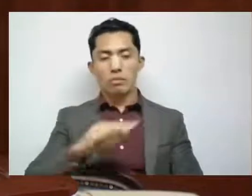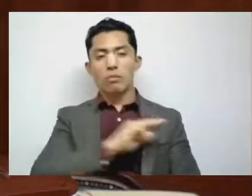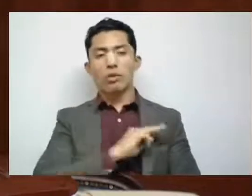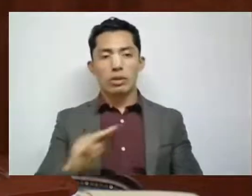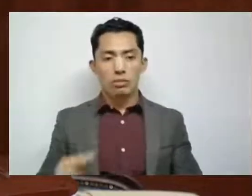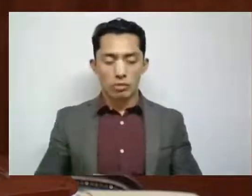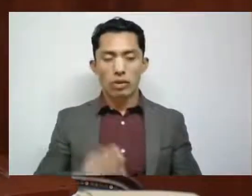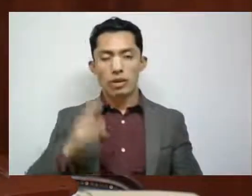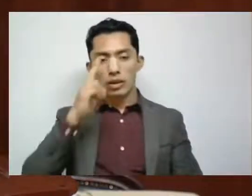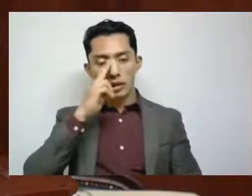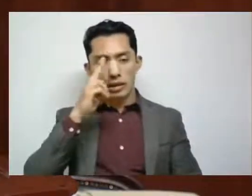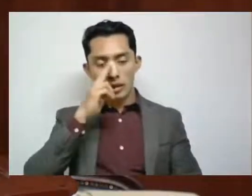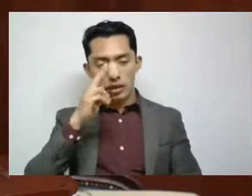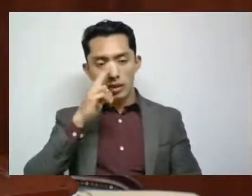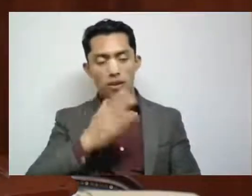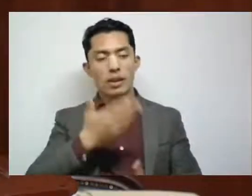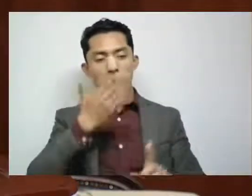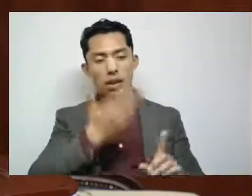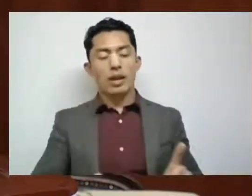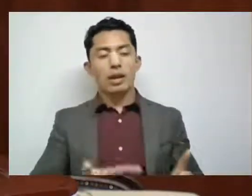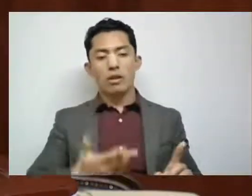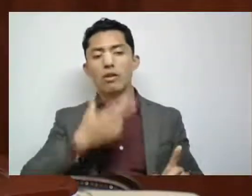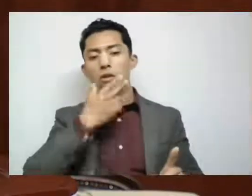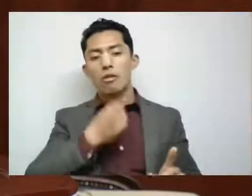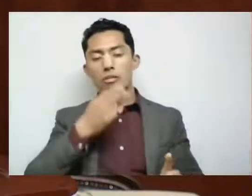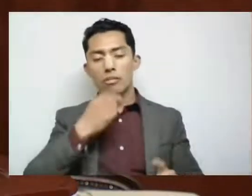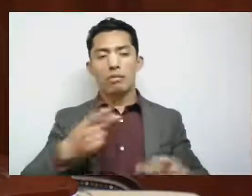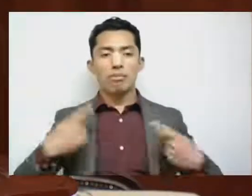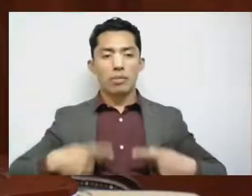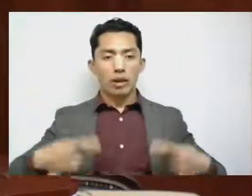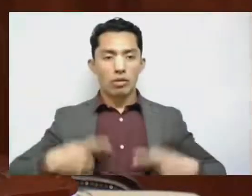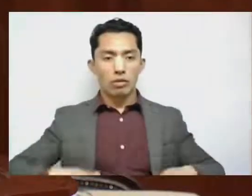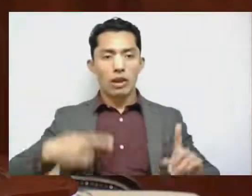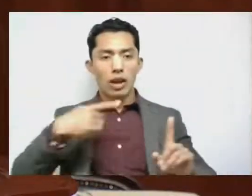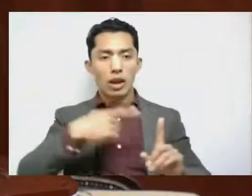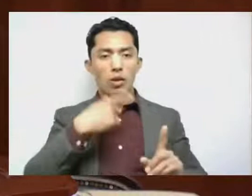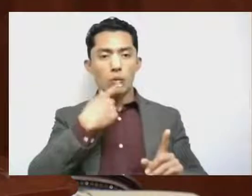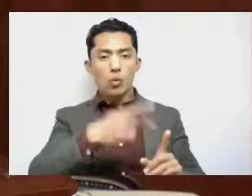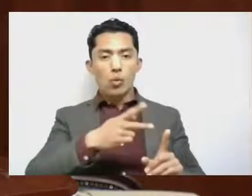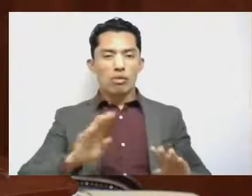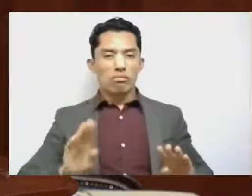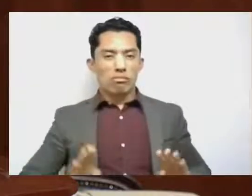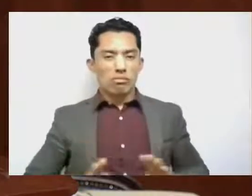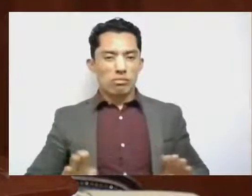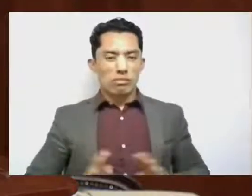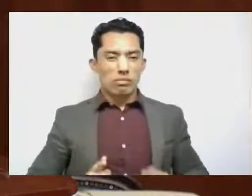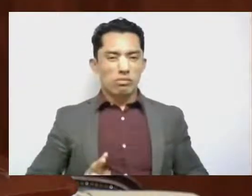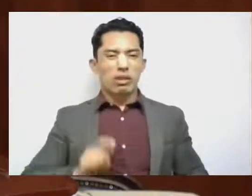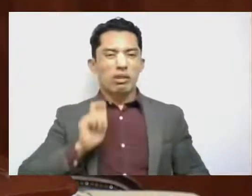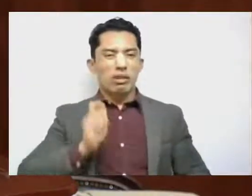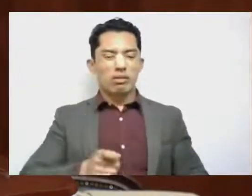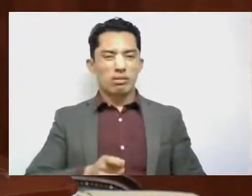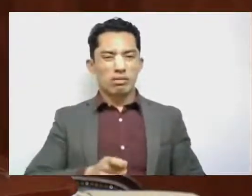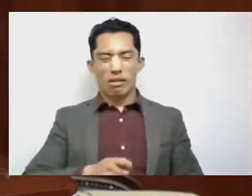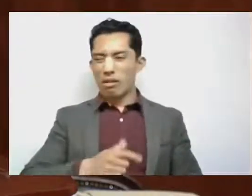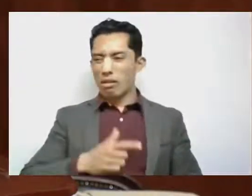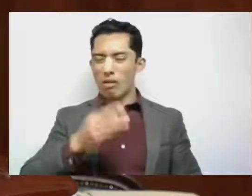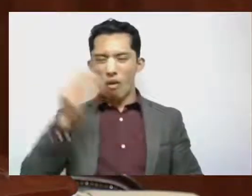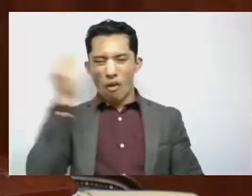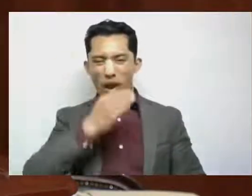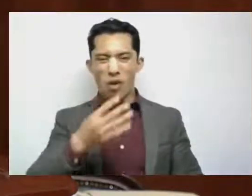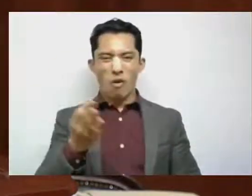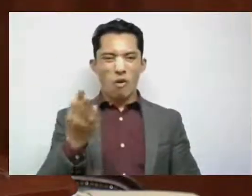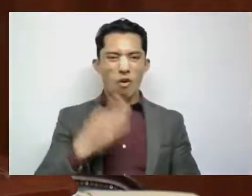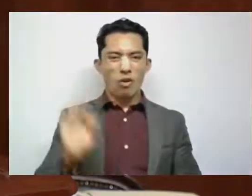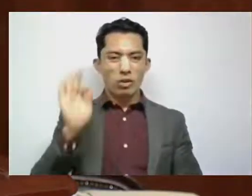Nezahualcóyotl, supuesto, ha tenido una actitud terriblemente grosera con la